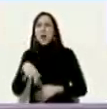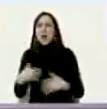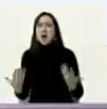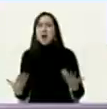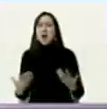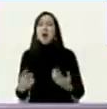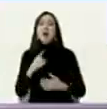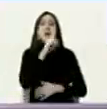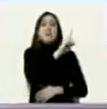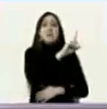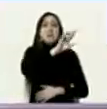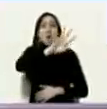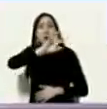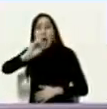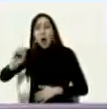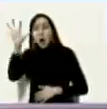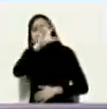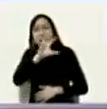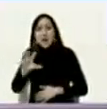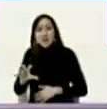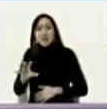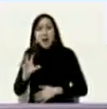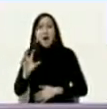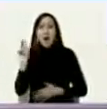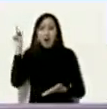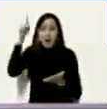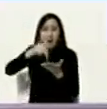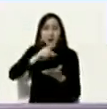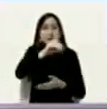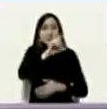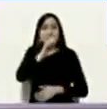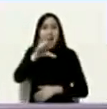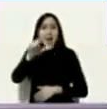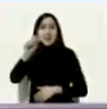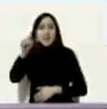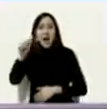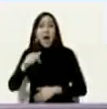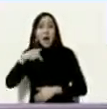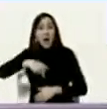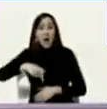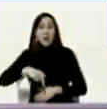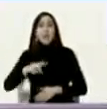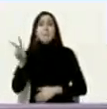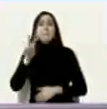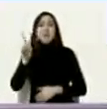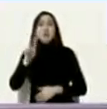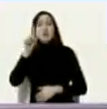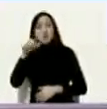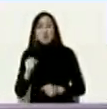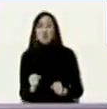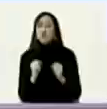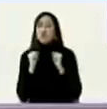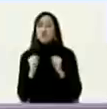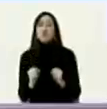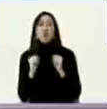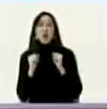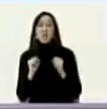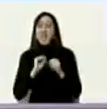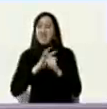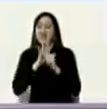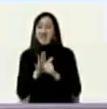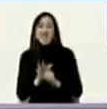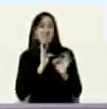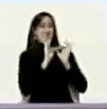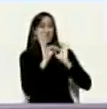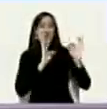140 países en Venezuela la variante delta que es mucho más contagiosa es la variante de la cepa